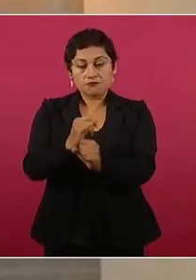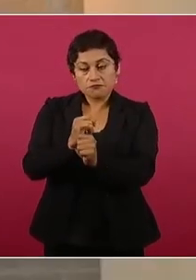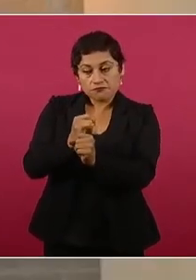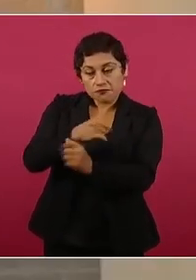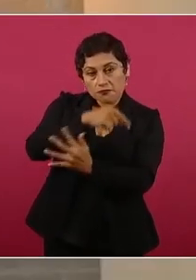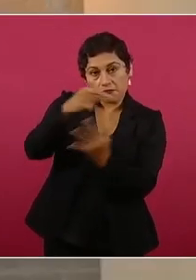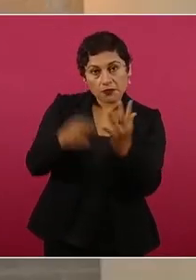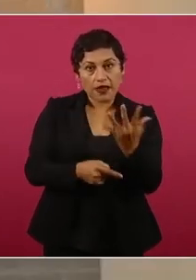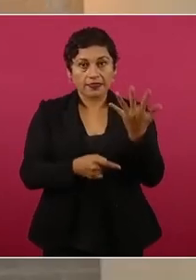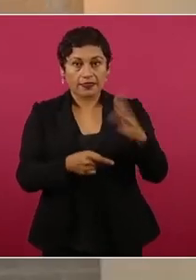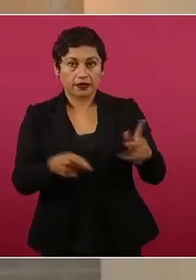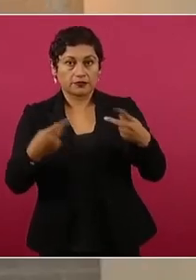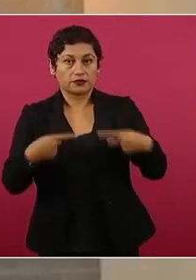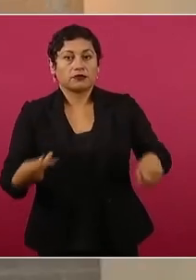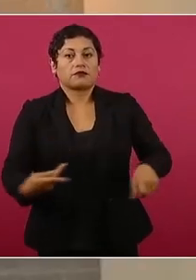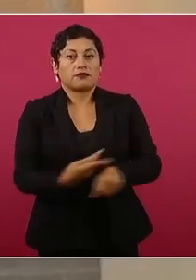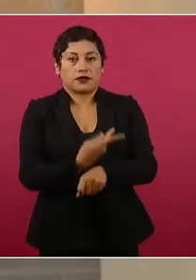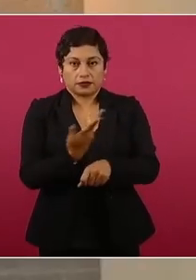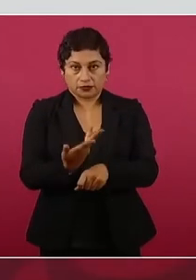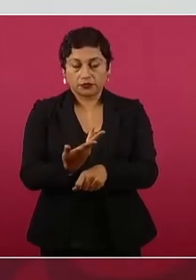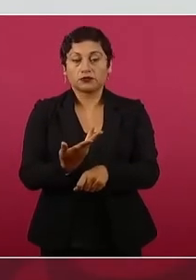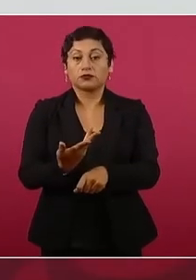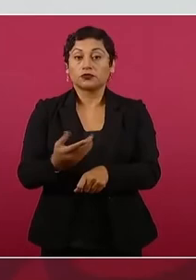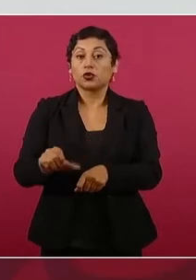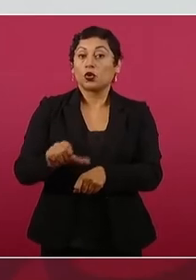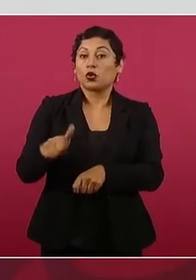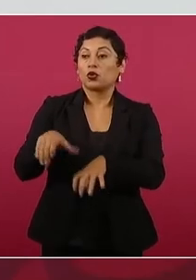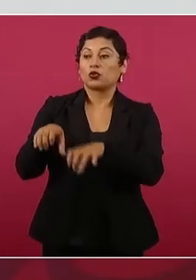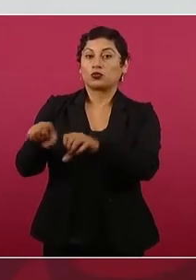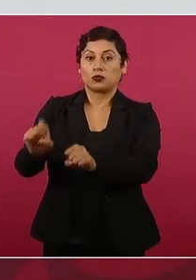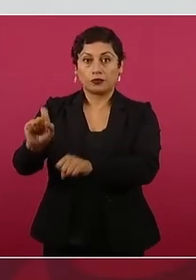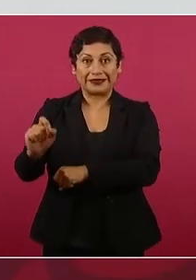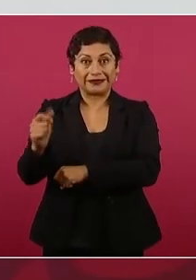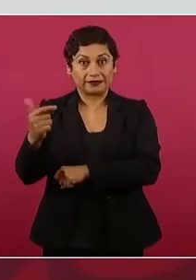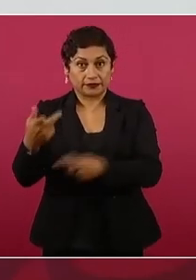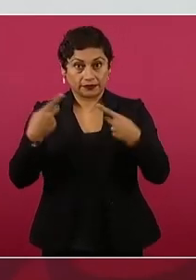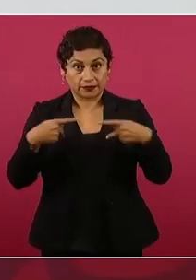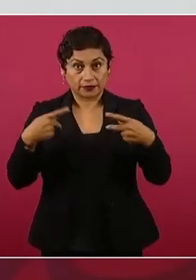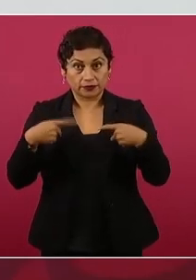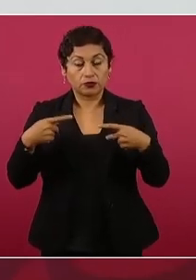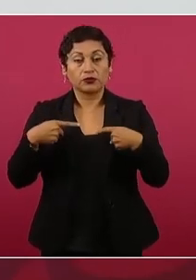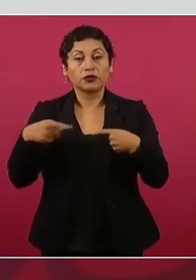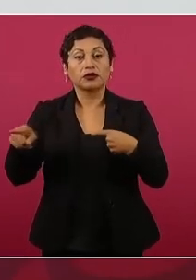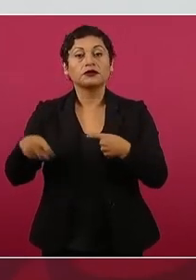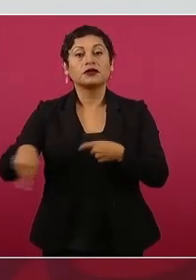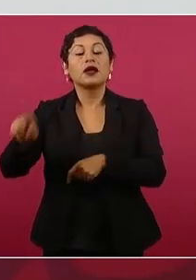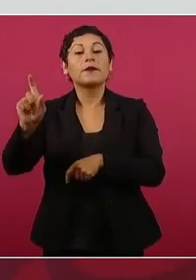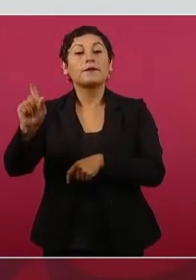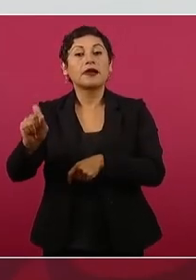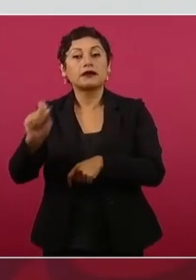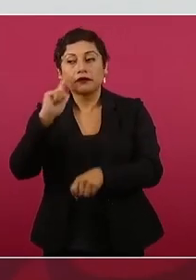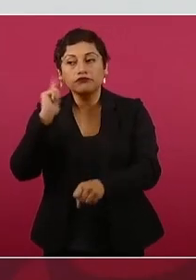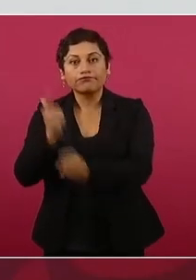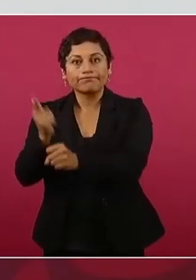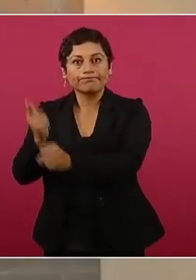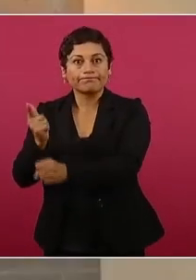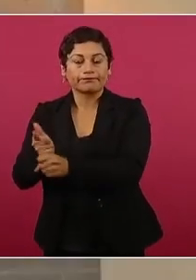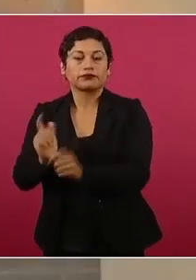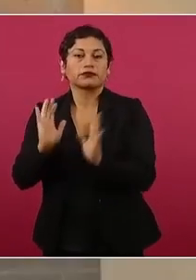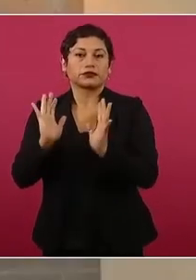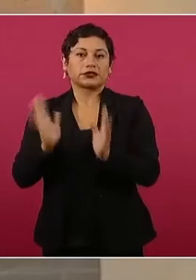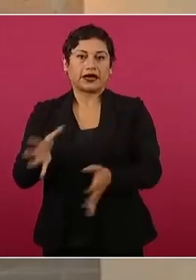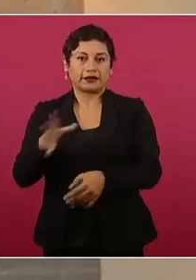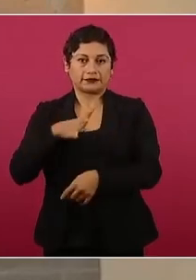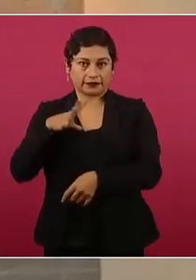con los 27 detenidos o buscados mediante orden de aprehensión, con 20 vinculados. Se sigue trabajando